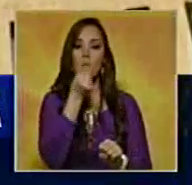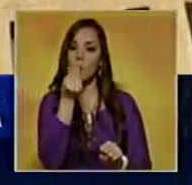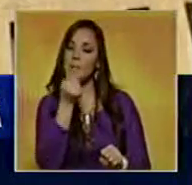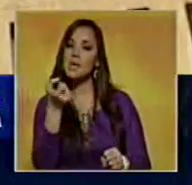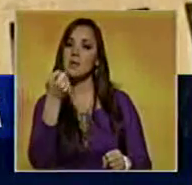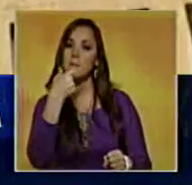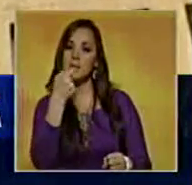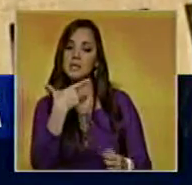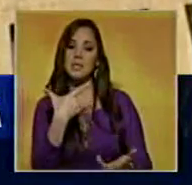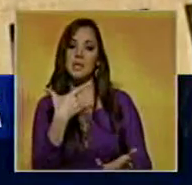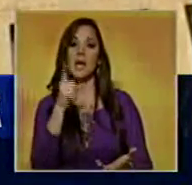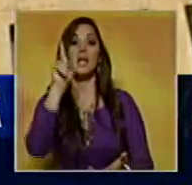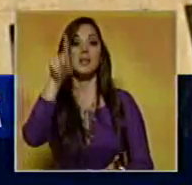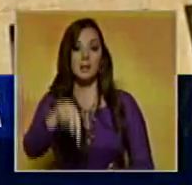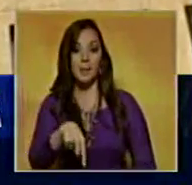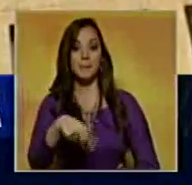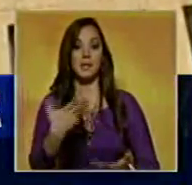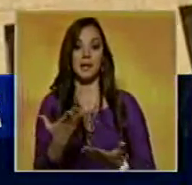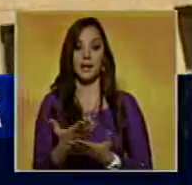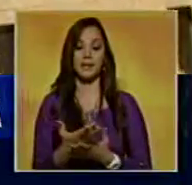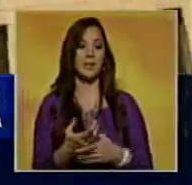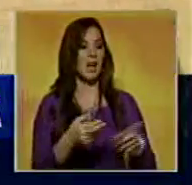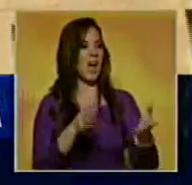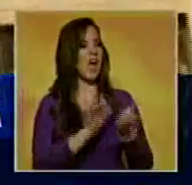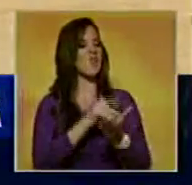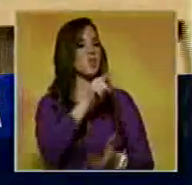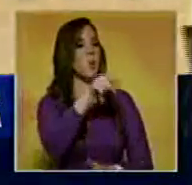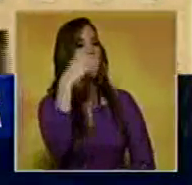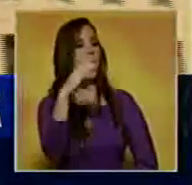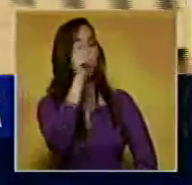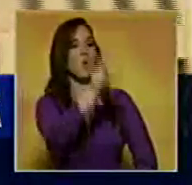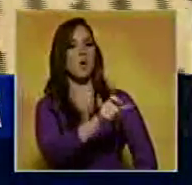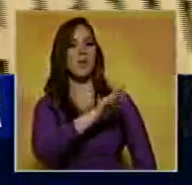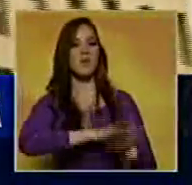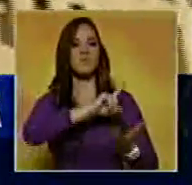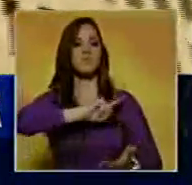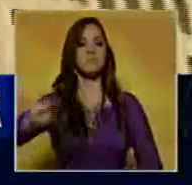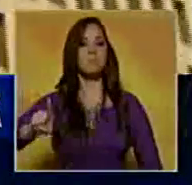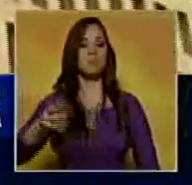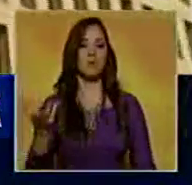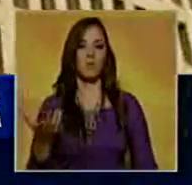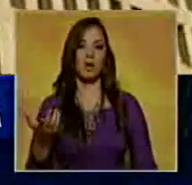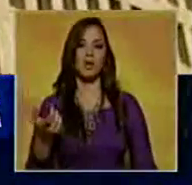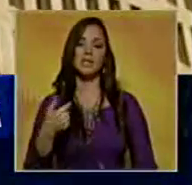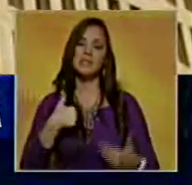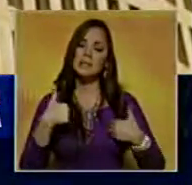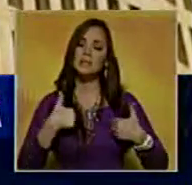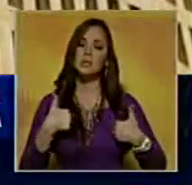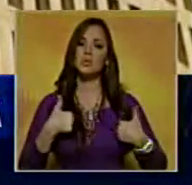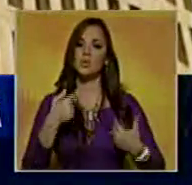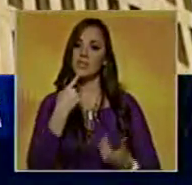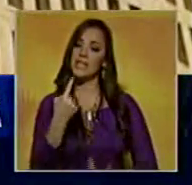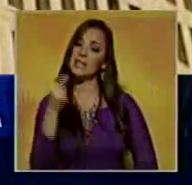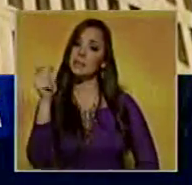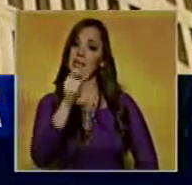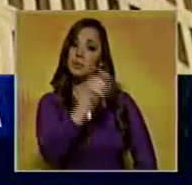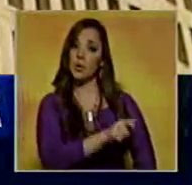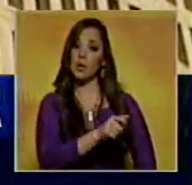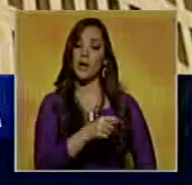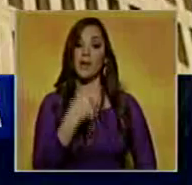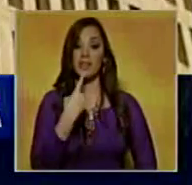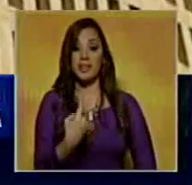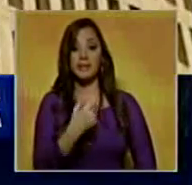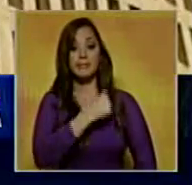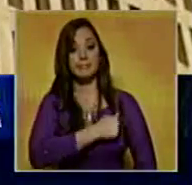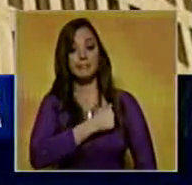además de ser víctimas de actos de discriminación y persecución por parte de autoridades y particulares. Lamentó que sólo Bogotá